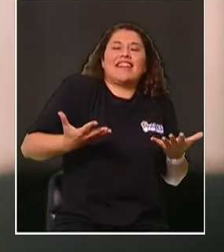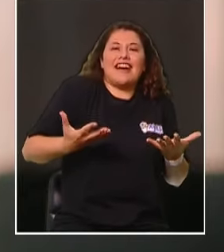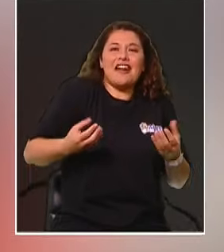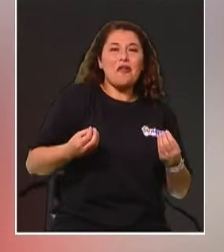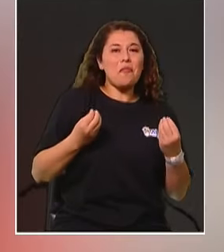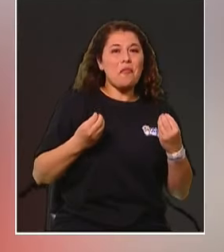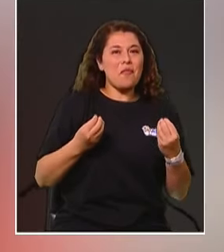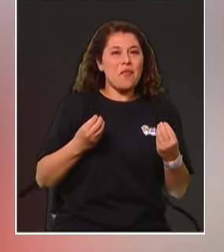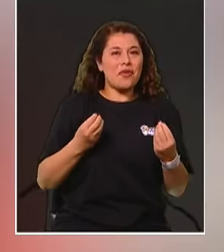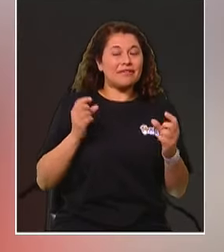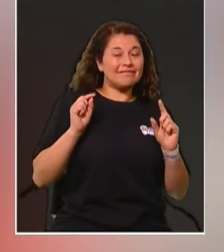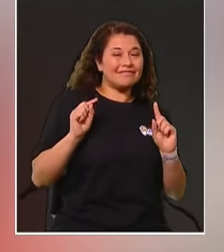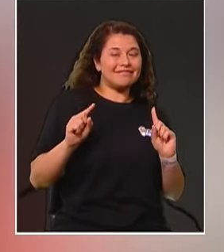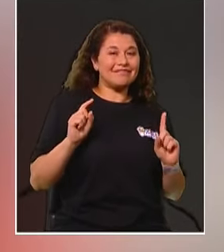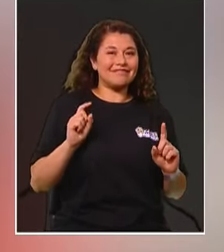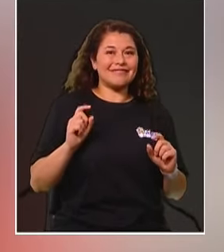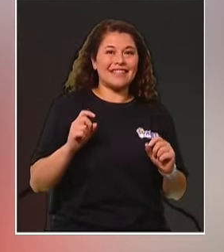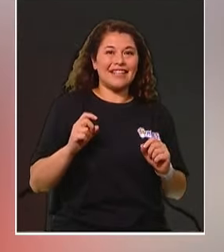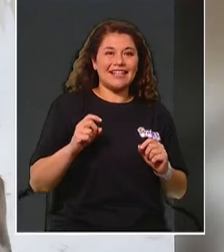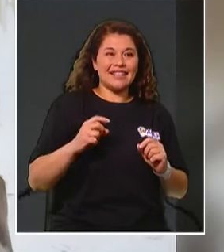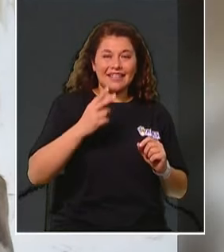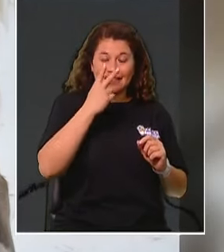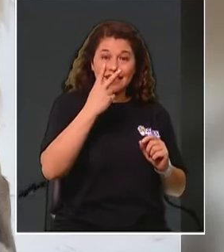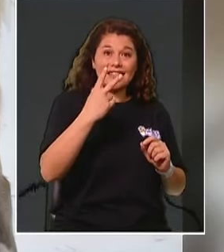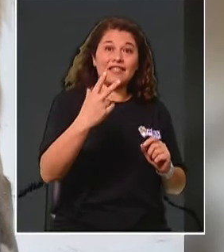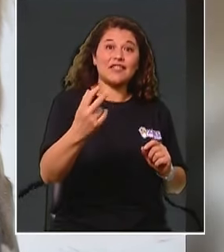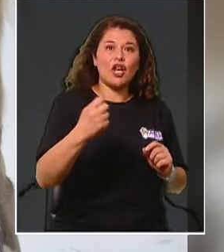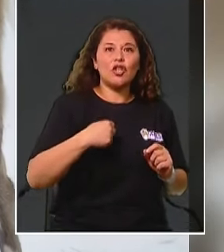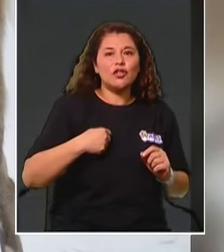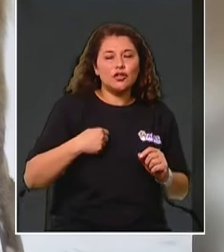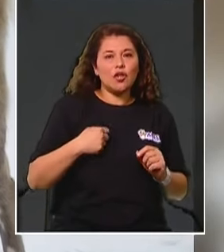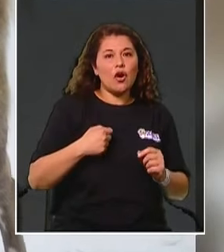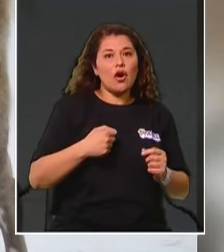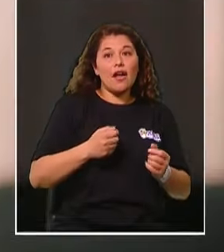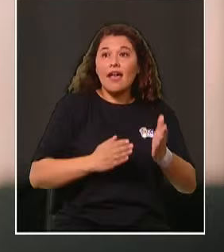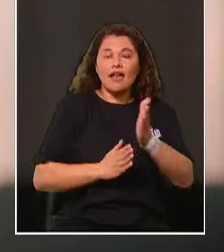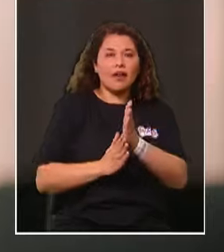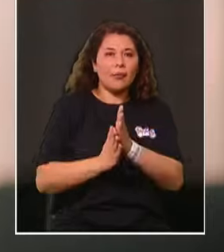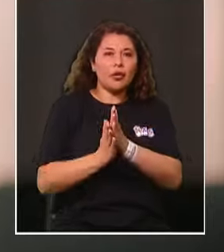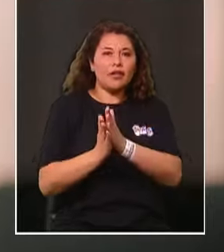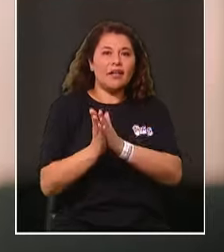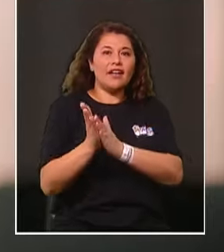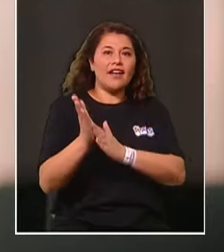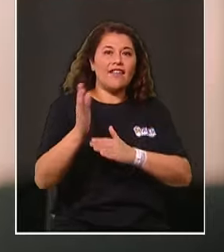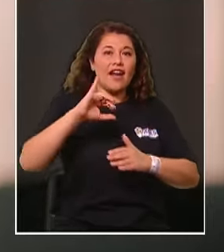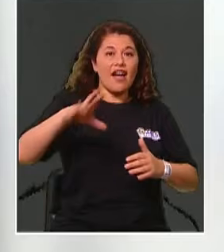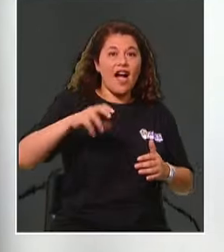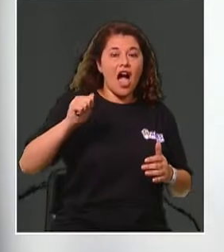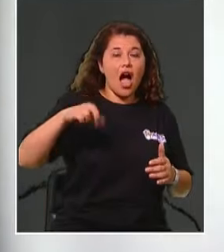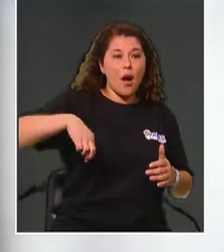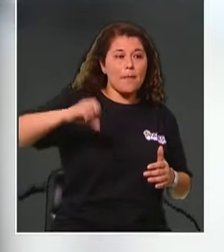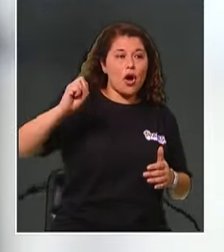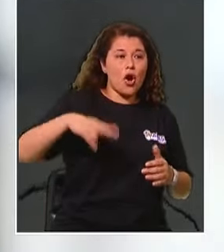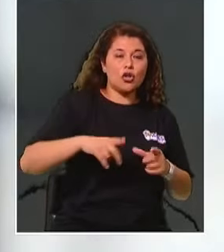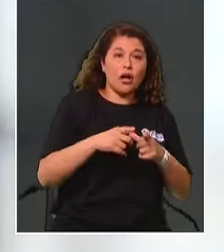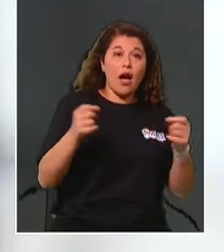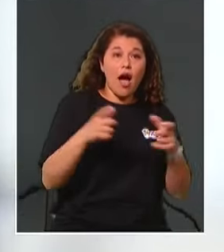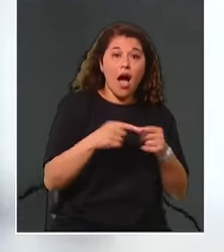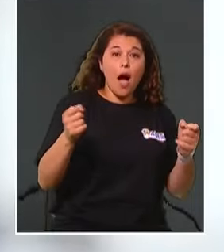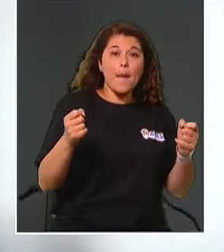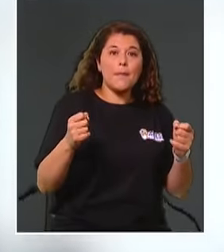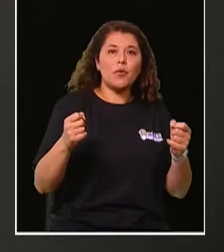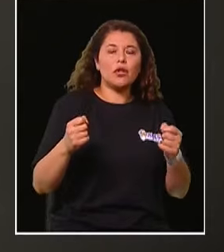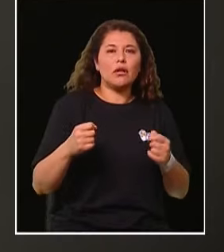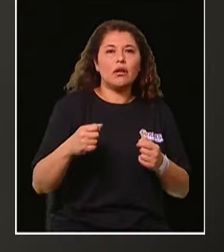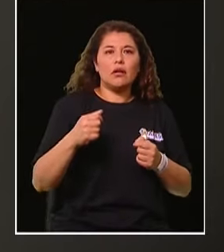atrayante. Yo estaba contratado para irme a Japón. Ahí empezamos a dar cuenta que nos extrañamos mucho. Entonces elige ahí, como